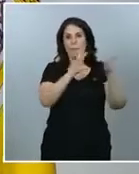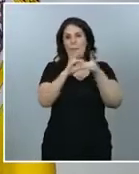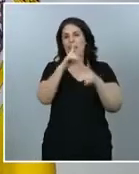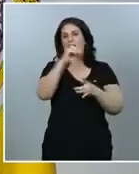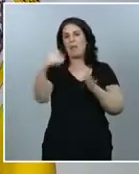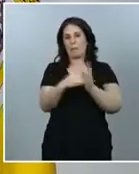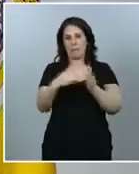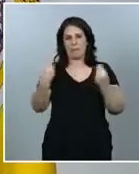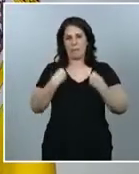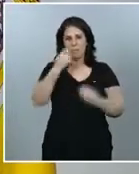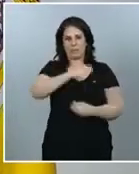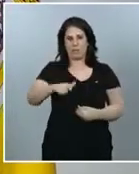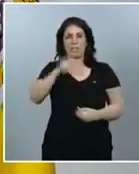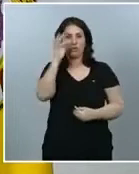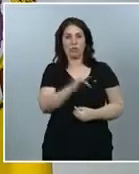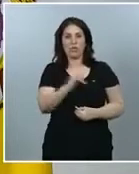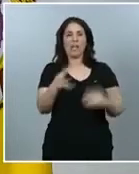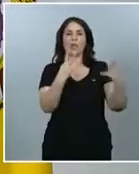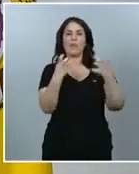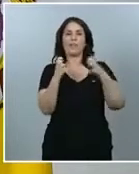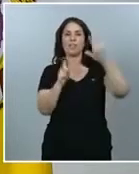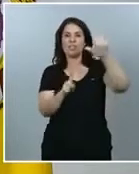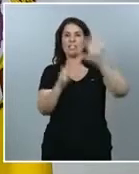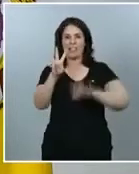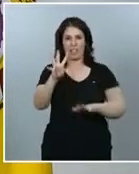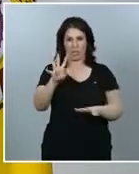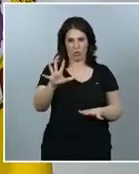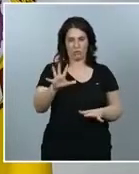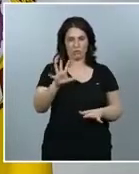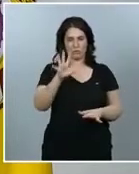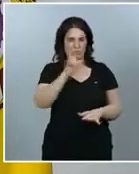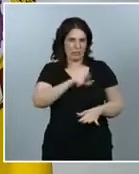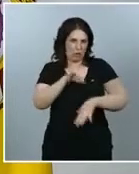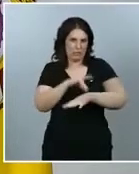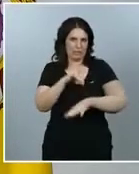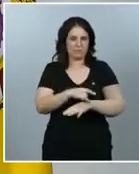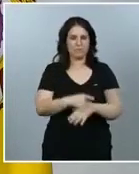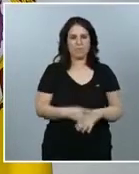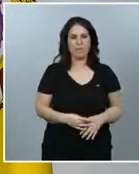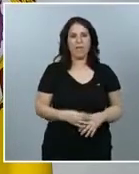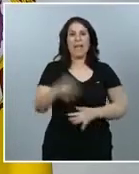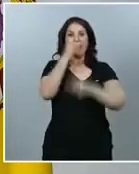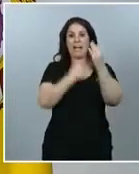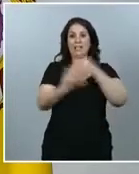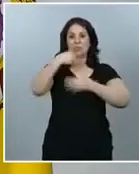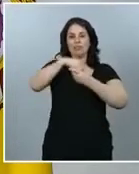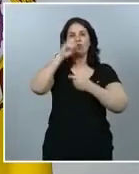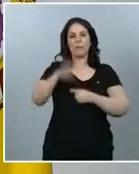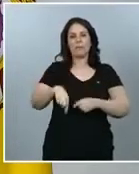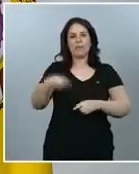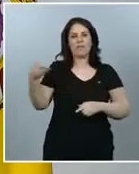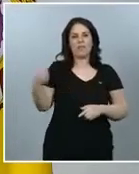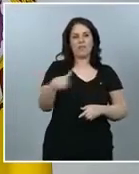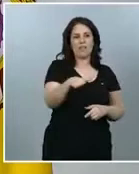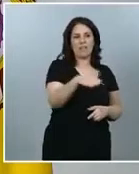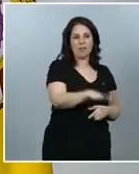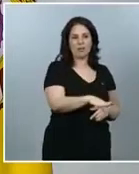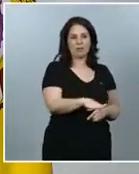de 965 casos. Estos datos además incluyen datos de fallecidos que, como sabemos,